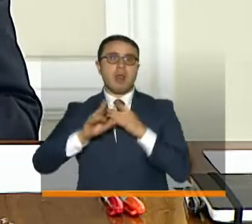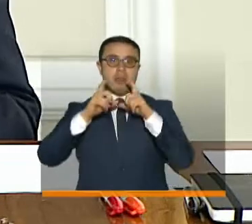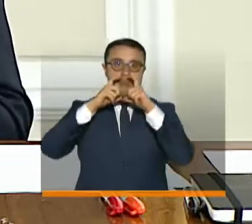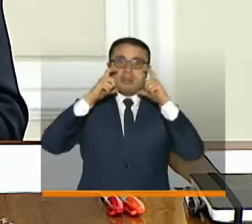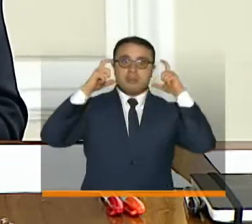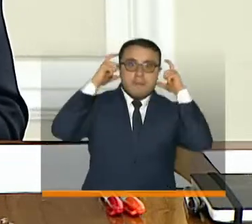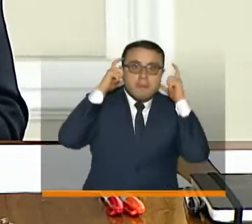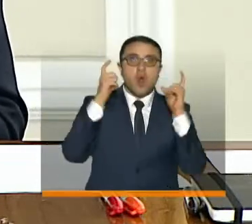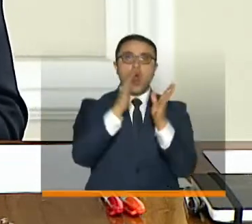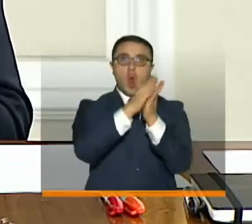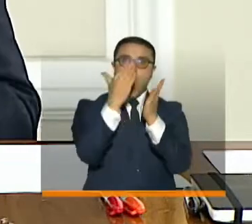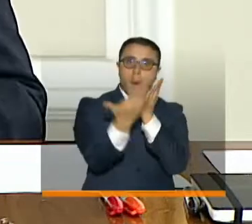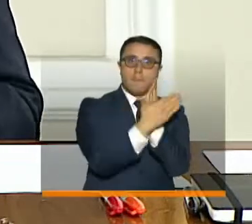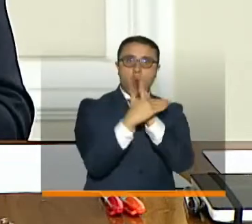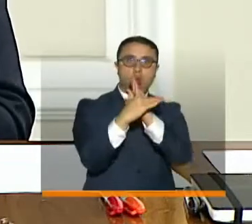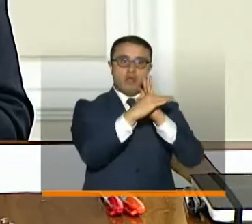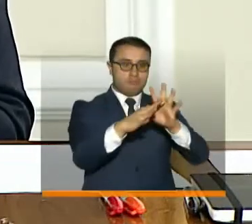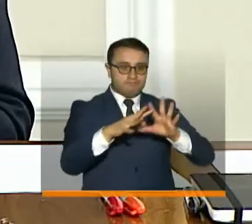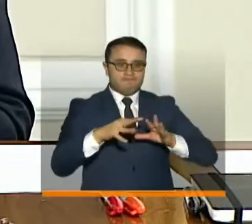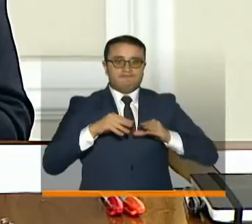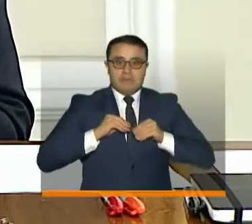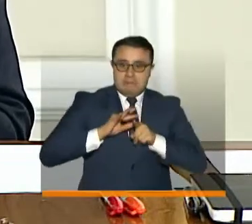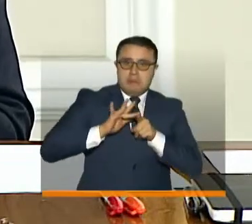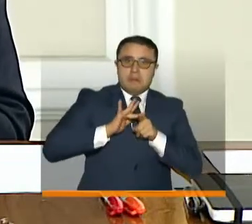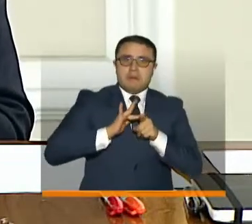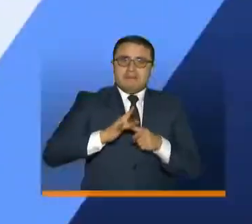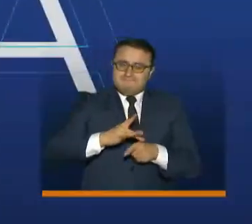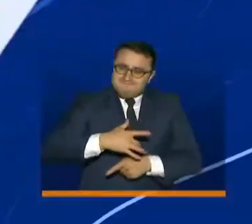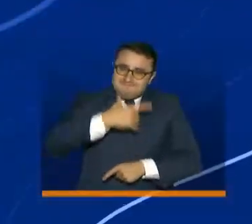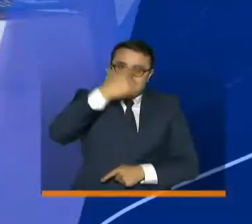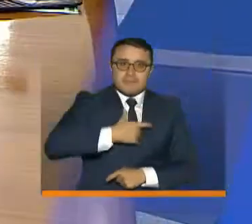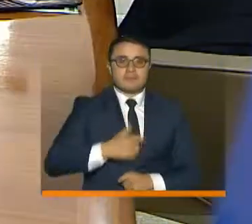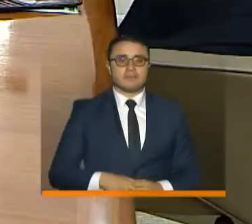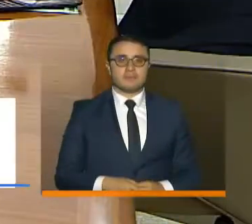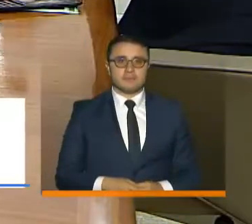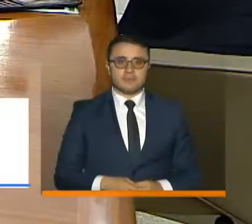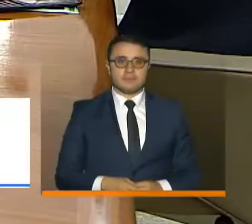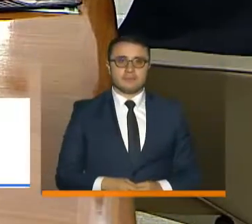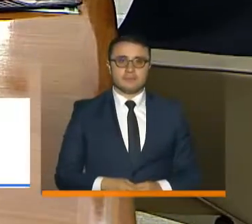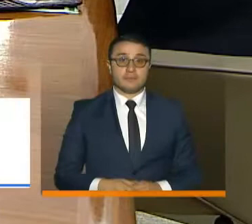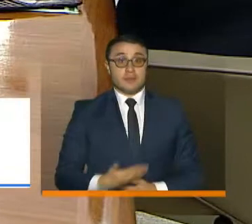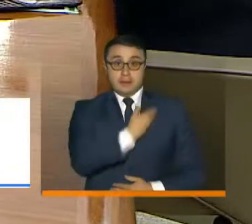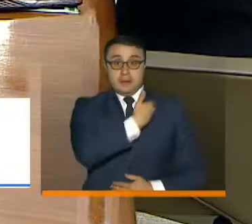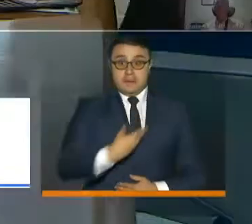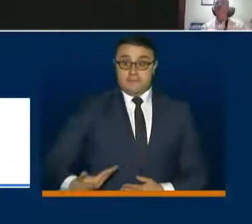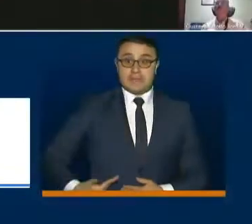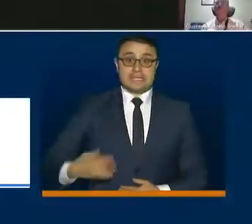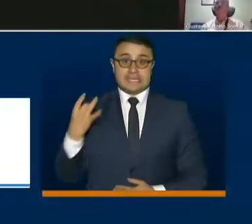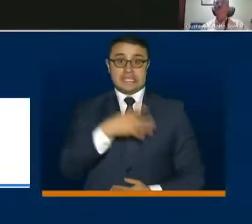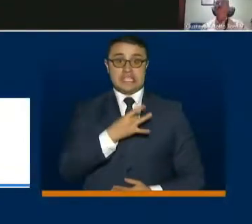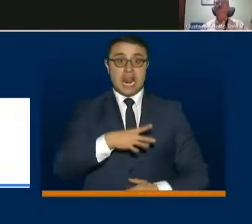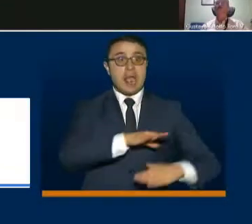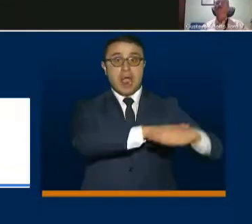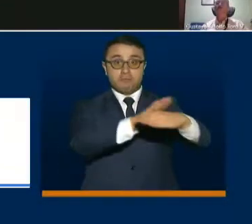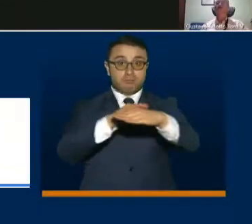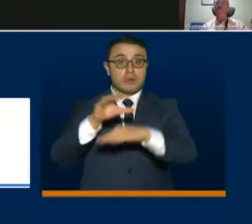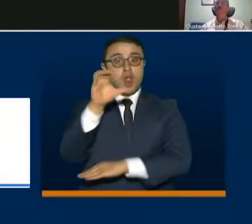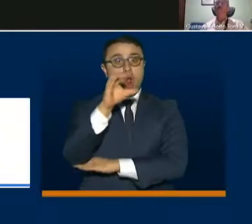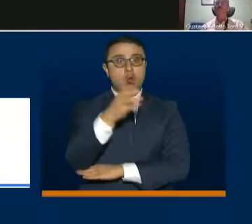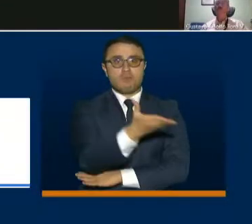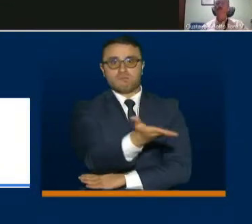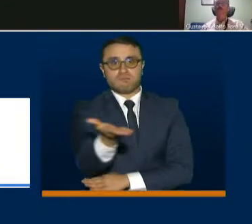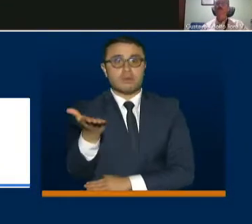tapabocas y los protocolos de bioseguridad, aplicarlos con muchísimo rigor. El presidente de Chile pide a los colombianos